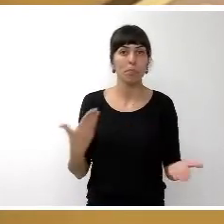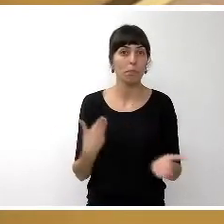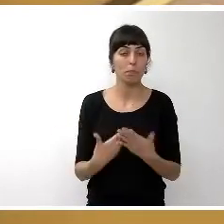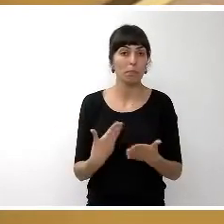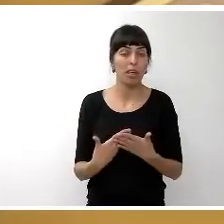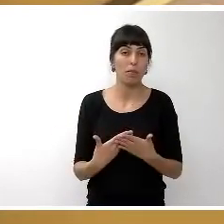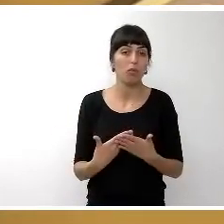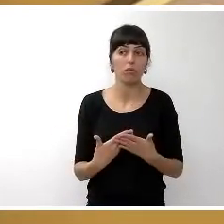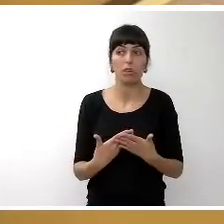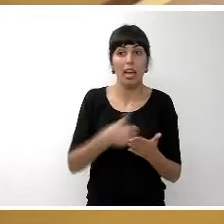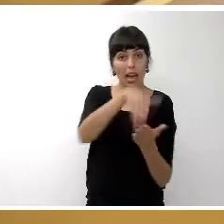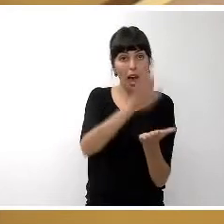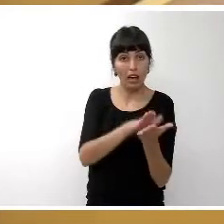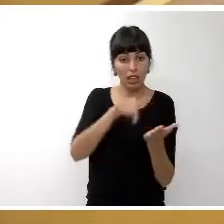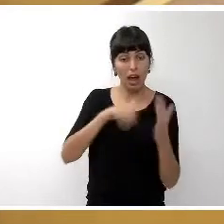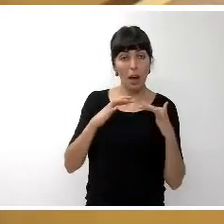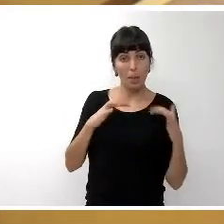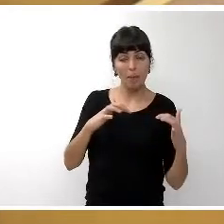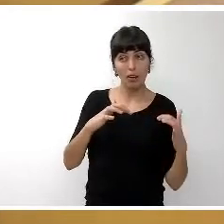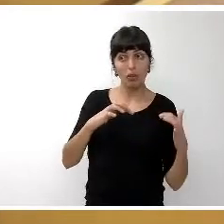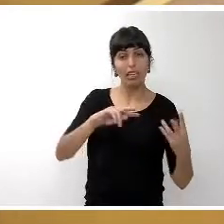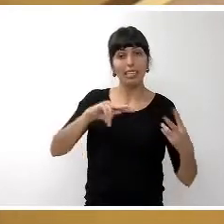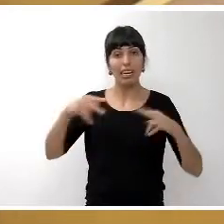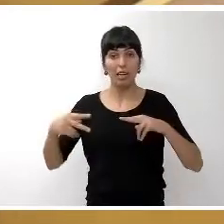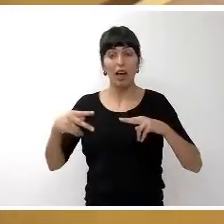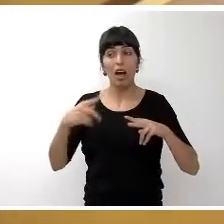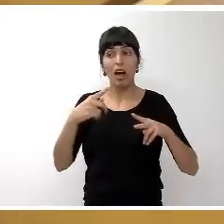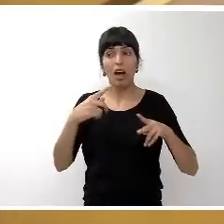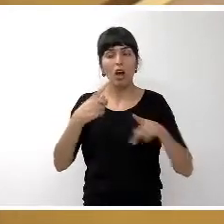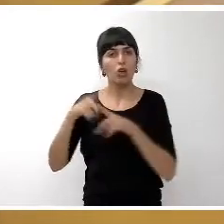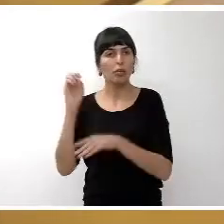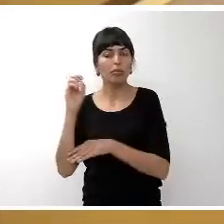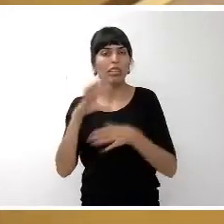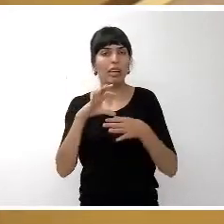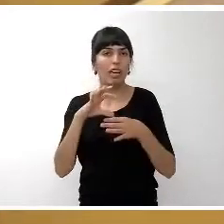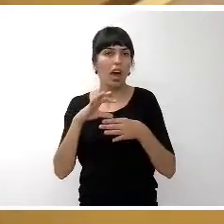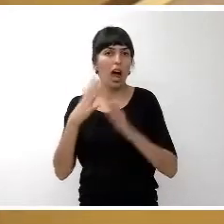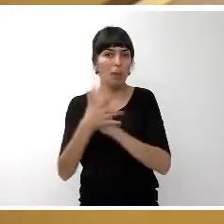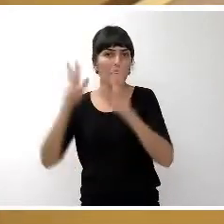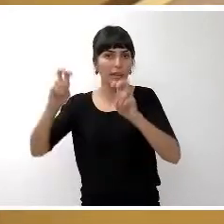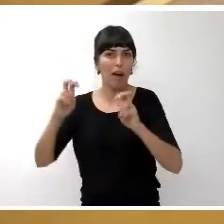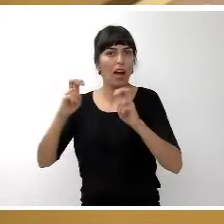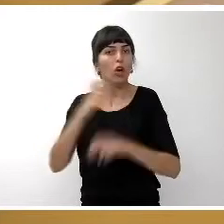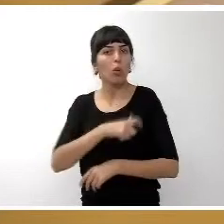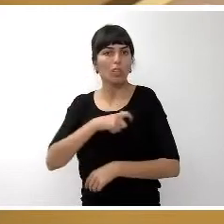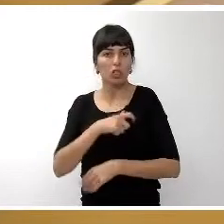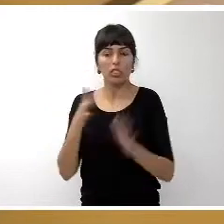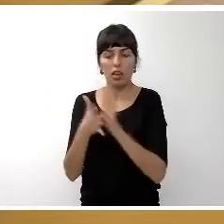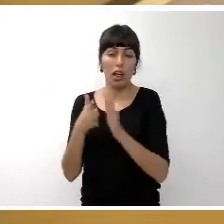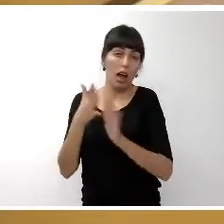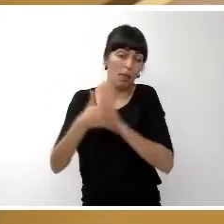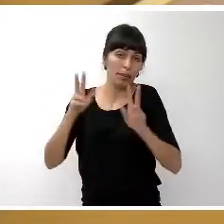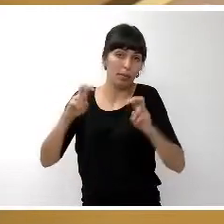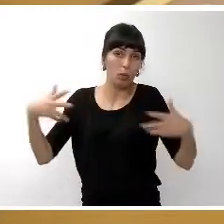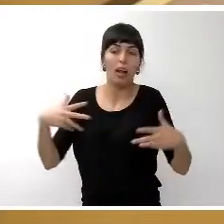se transcriba al acta de este Pleno lo señalado en comisión, que hacía referencia a la necesidad de que sean más transversales las áreas